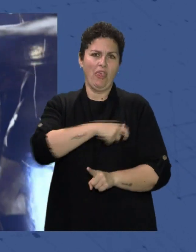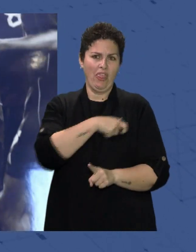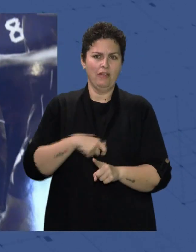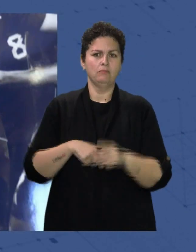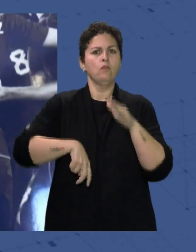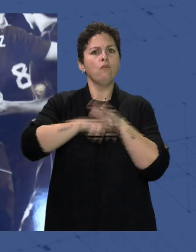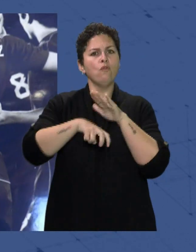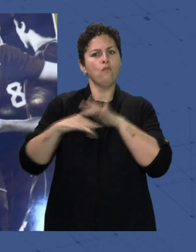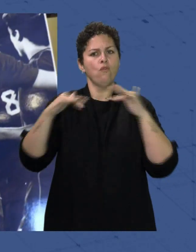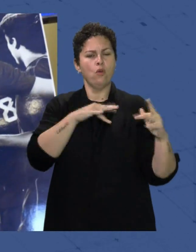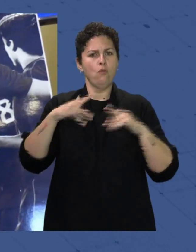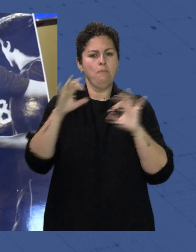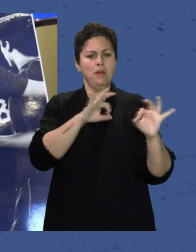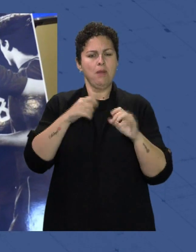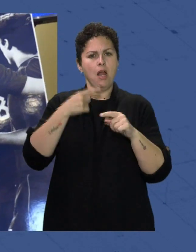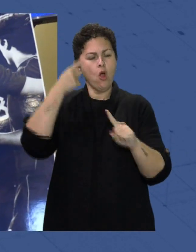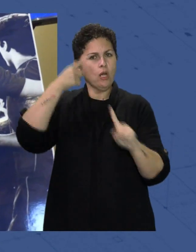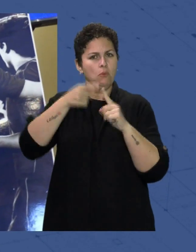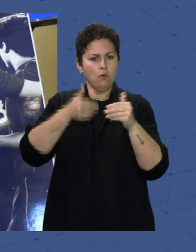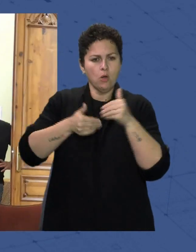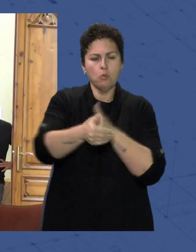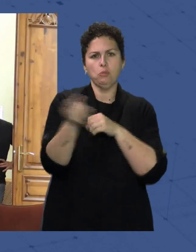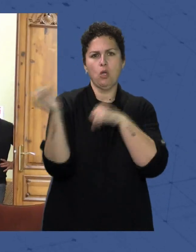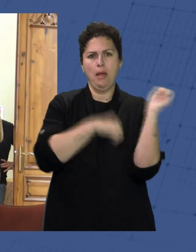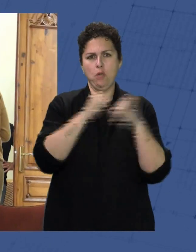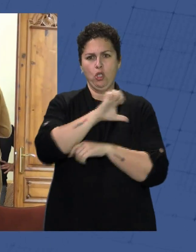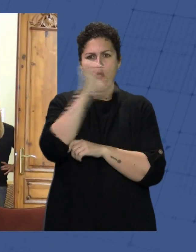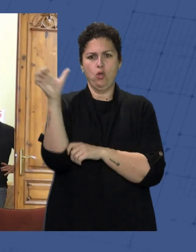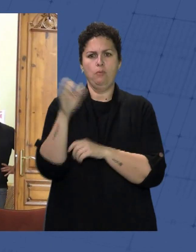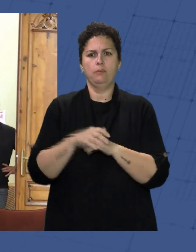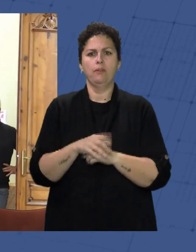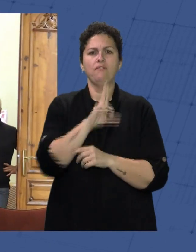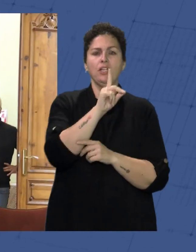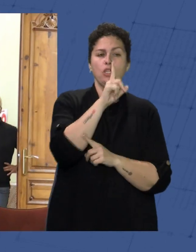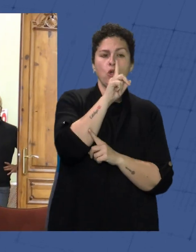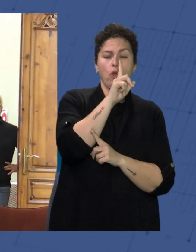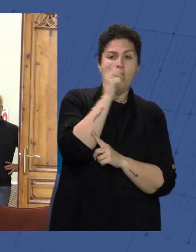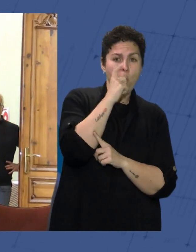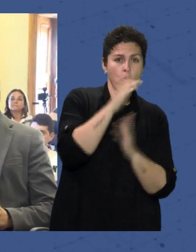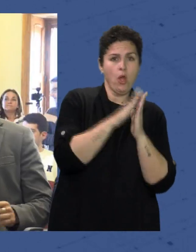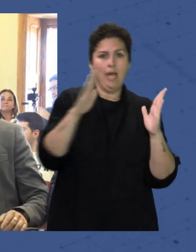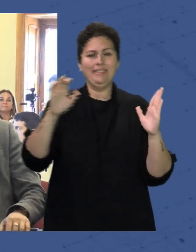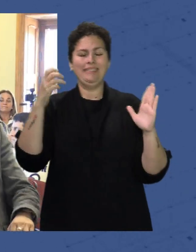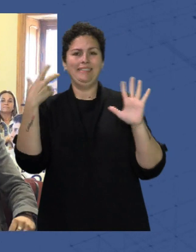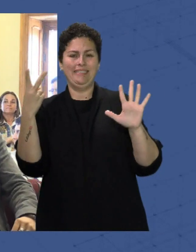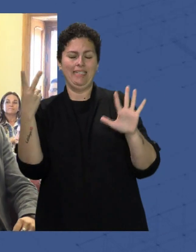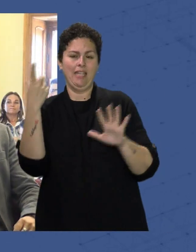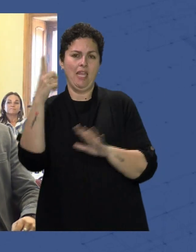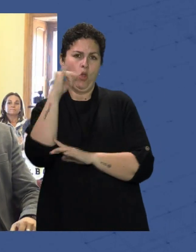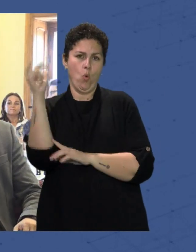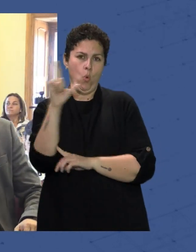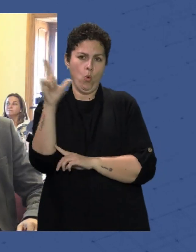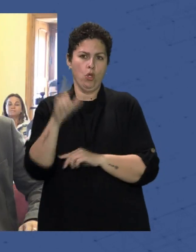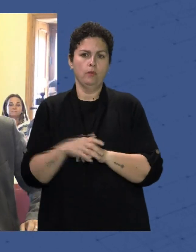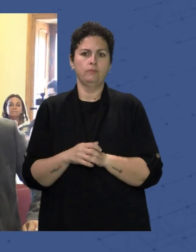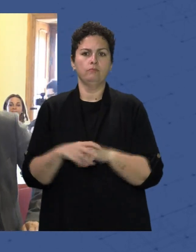preparatorio Para el próximo campeonato de Europa Que se disputará Entre el 21 de junio Y el 7 de julio Hoy todas